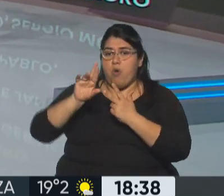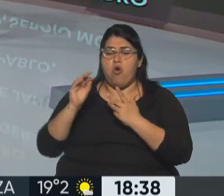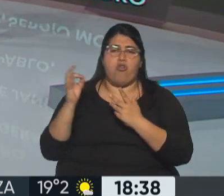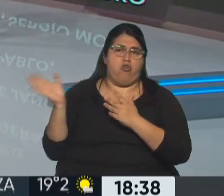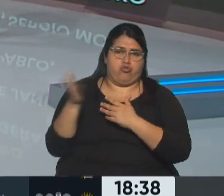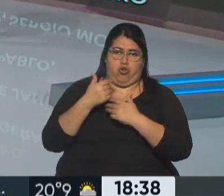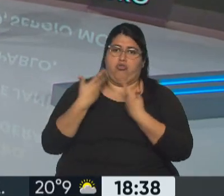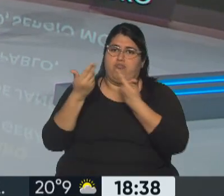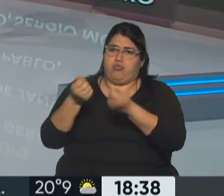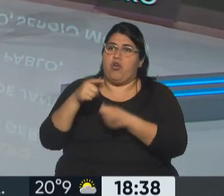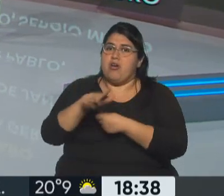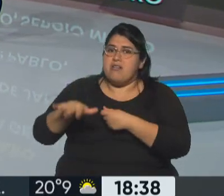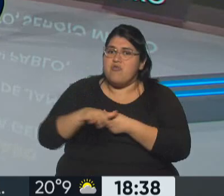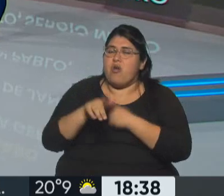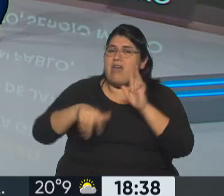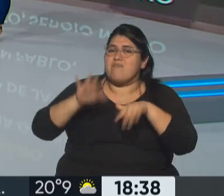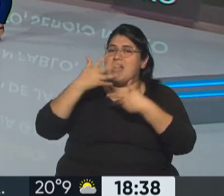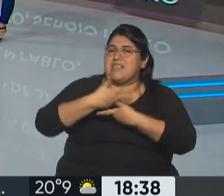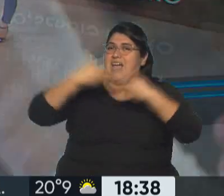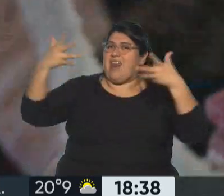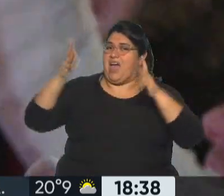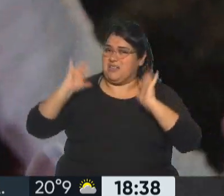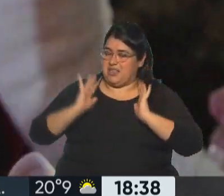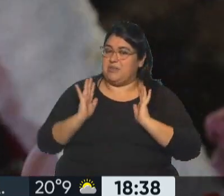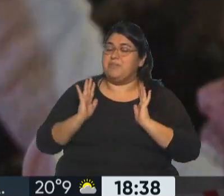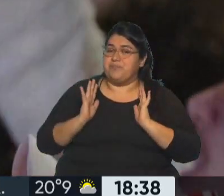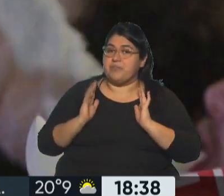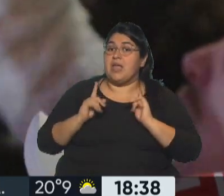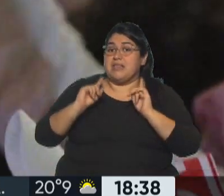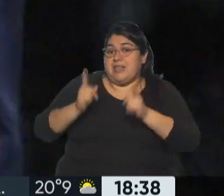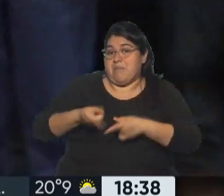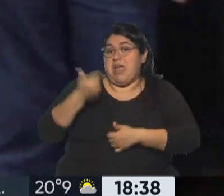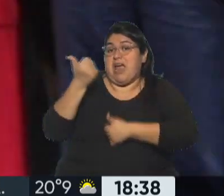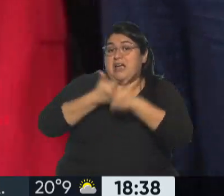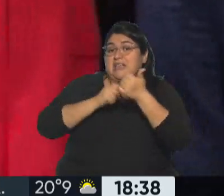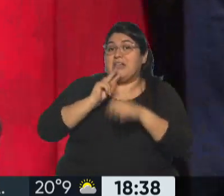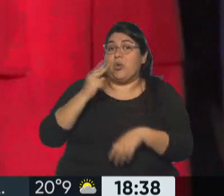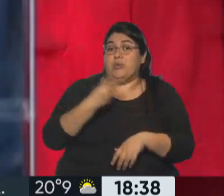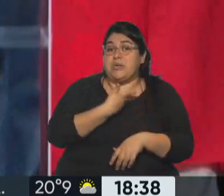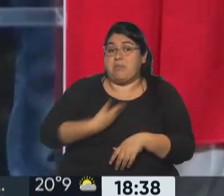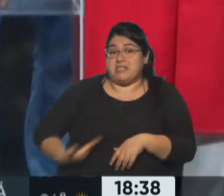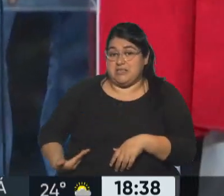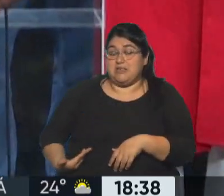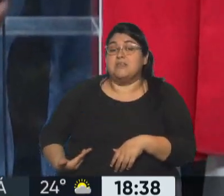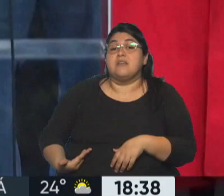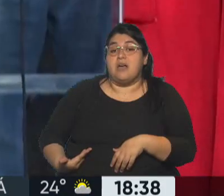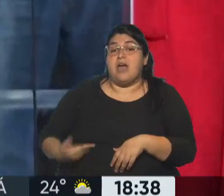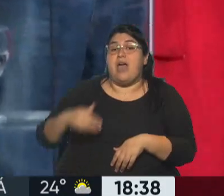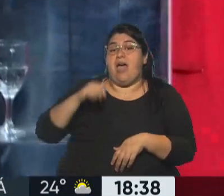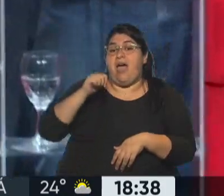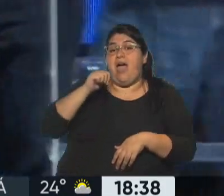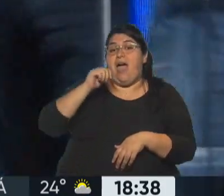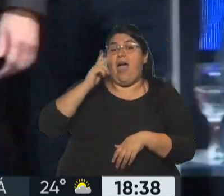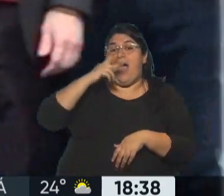San Pablo es el colegio electoral más grande y el candidato a vicepresidente de Lula, estamos hablando de Geraldo Ackmin, de